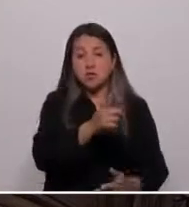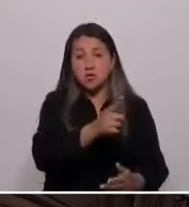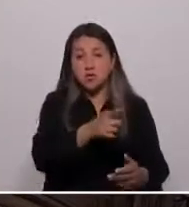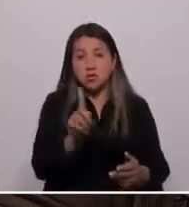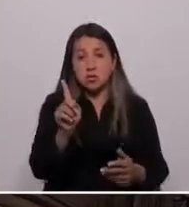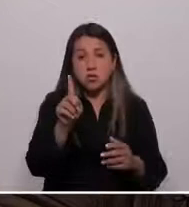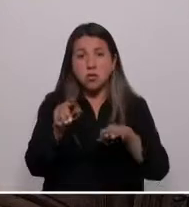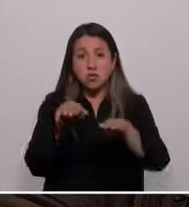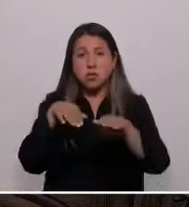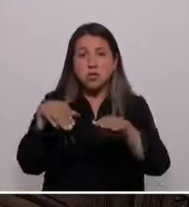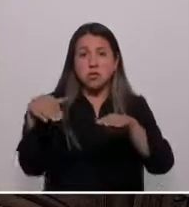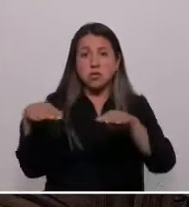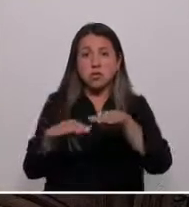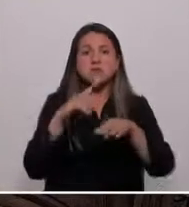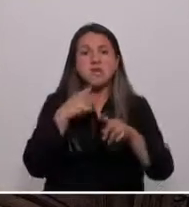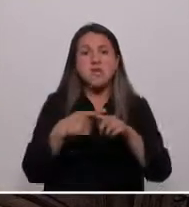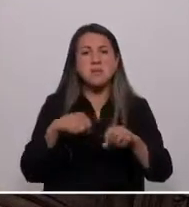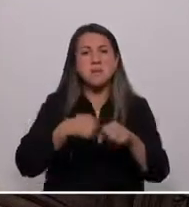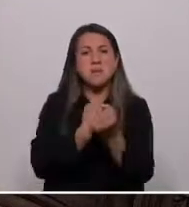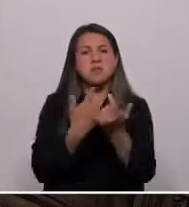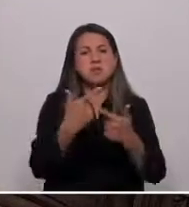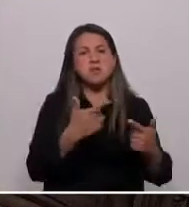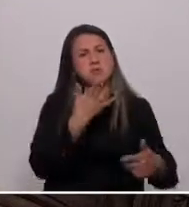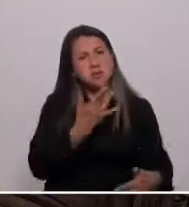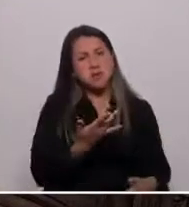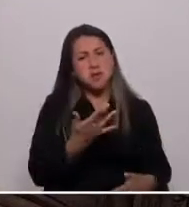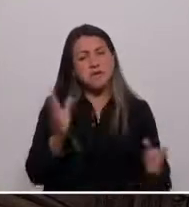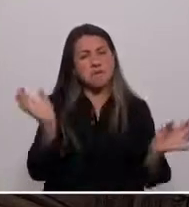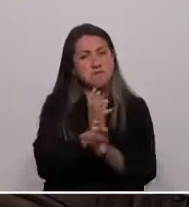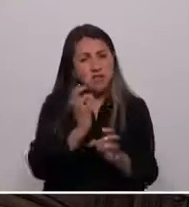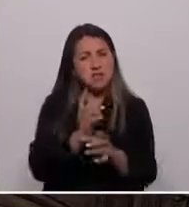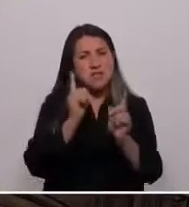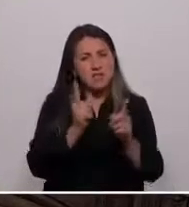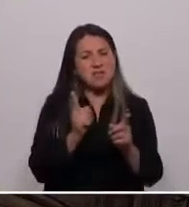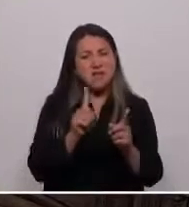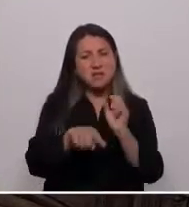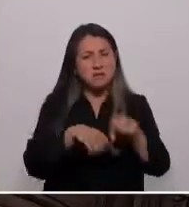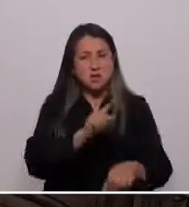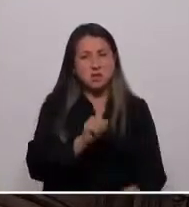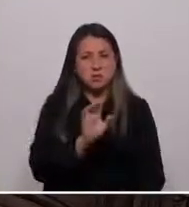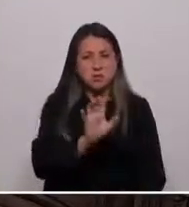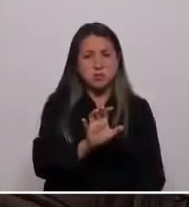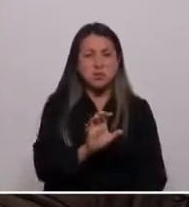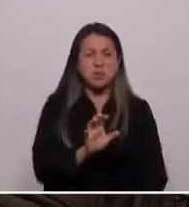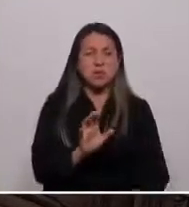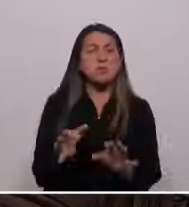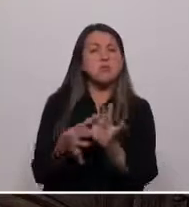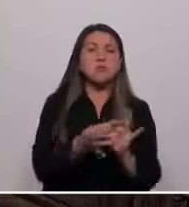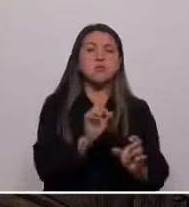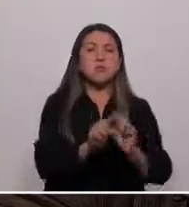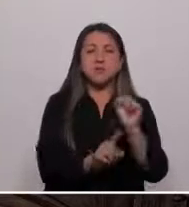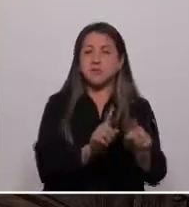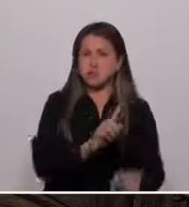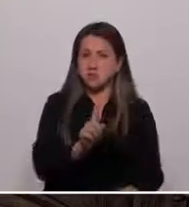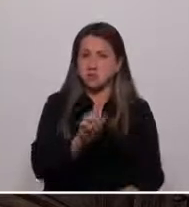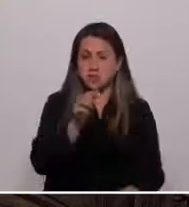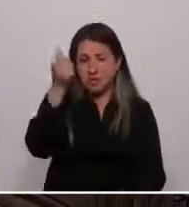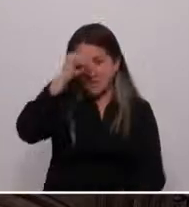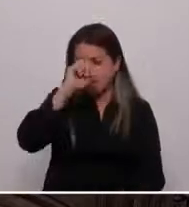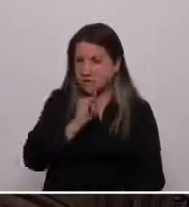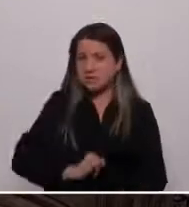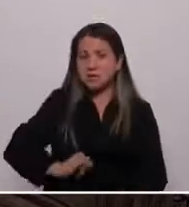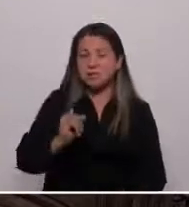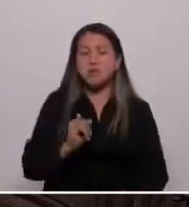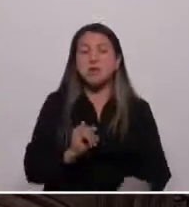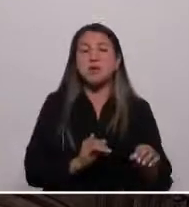son presos políticos? La violencia debe generar repudio, no justificación. La ser siempre castigada y jamás protegida